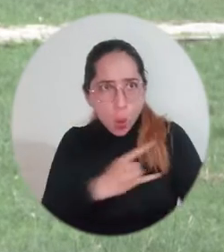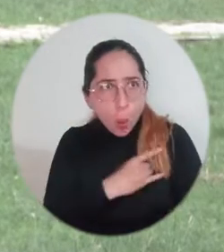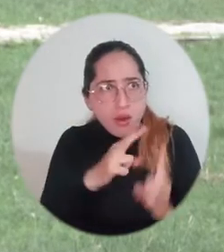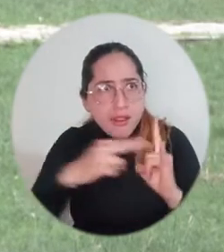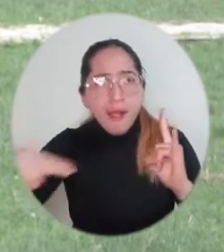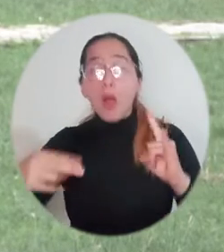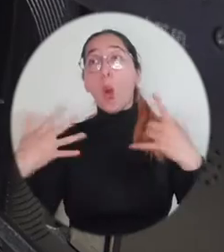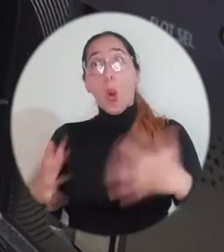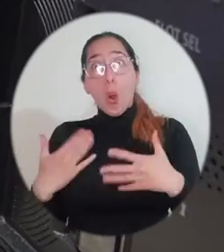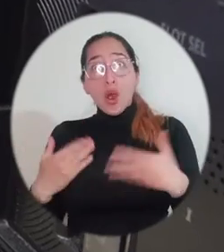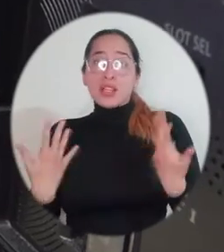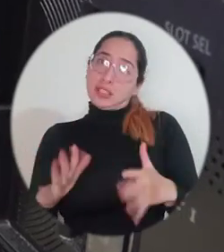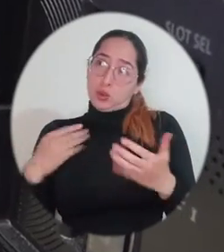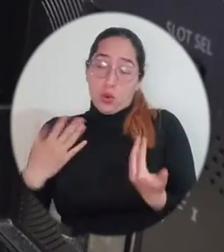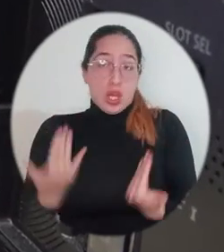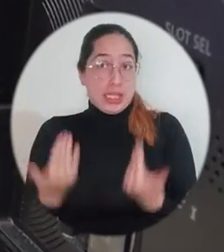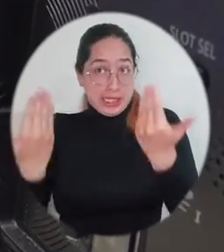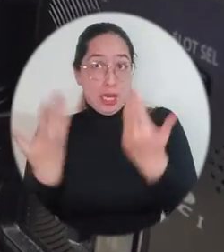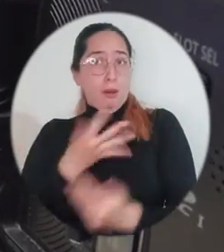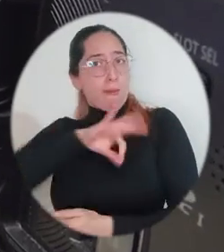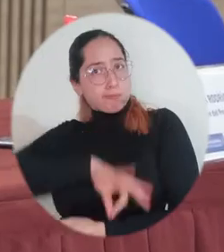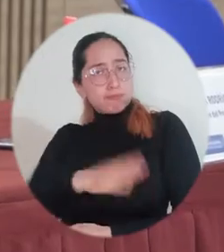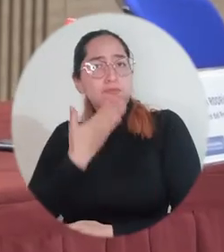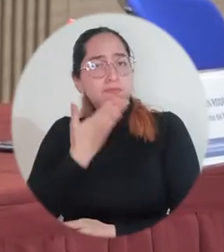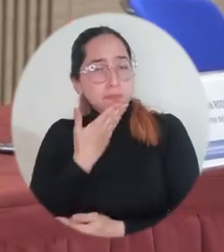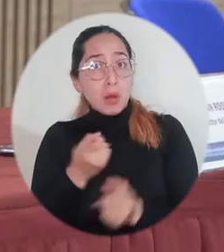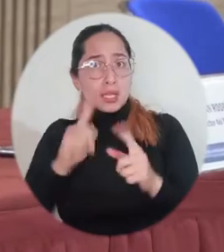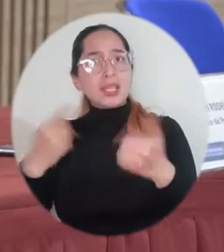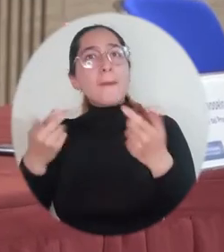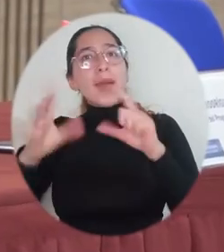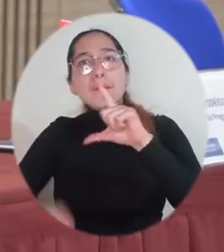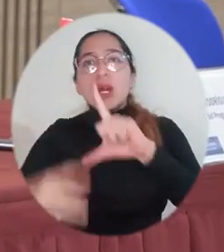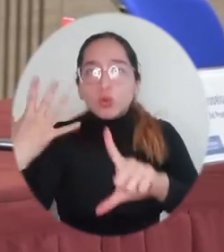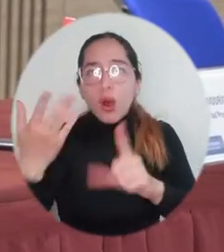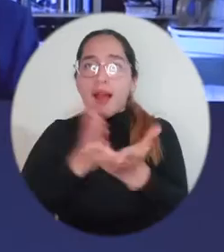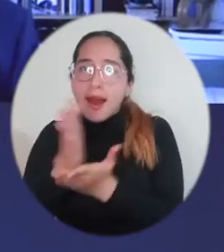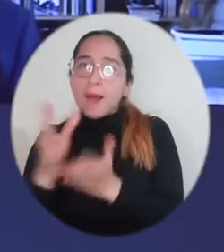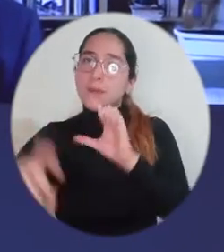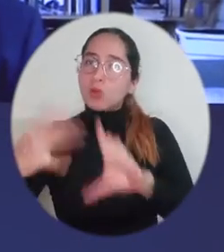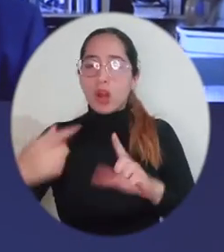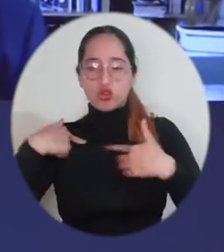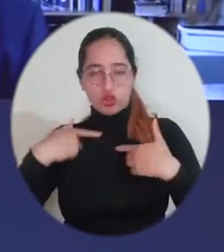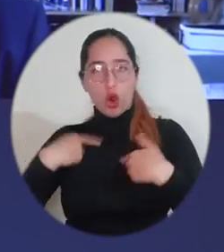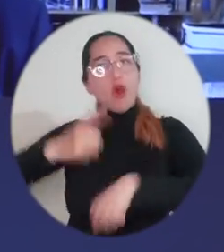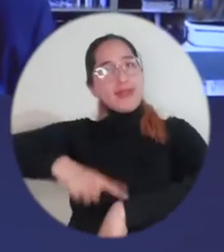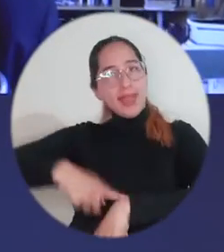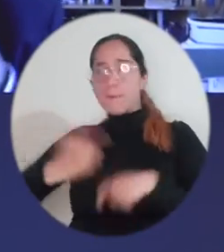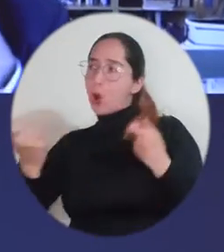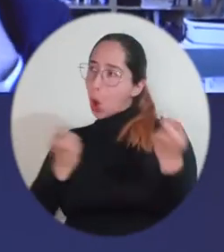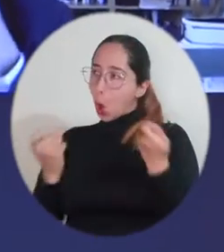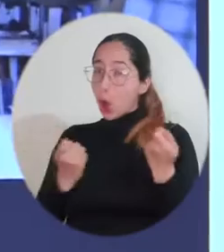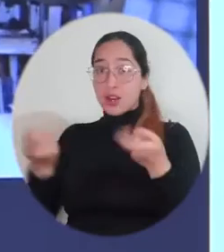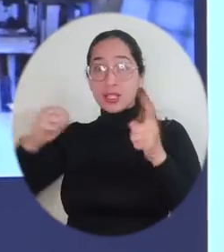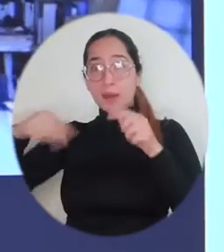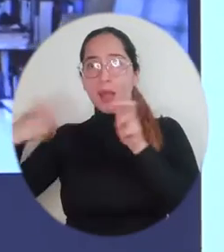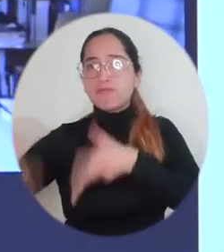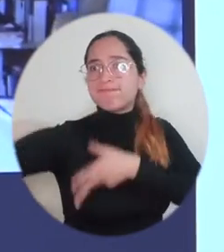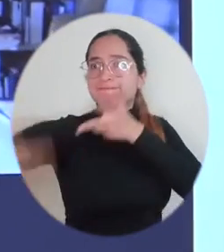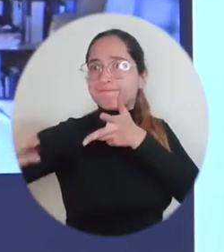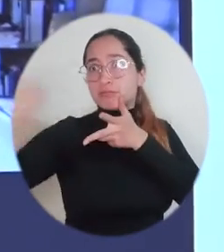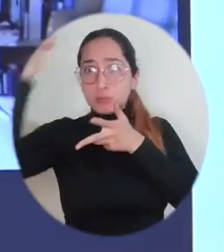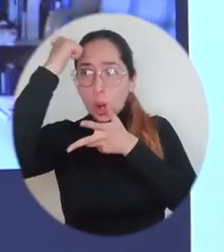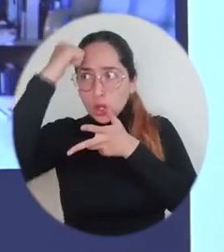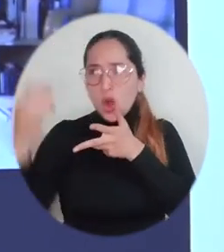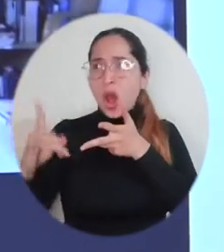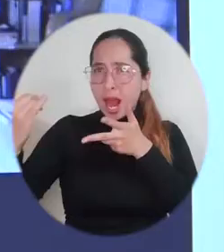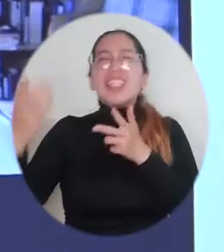muy gratificante y el hecho de que además de todo es un programa virtual que puedo manejar mi tiempo según lo que yo considero. Y digamos que ese acercamiento con